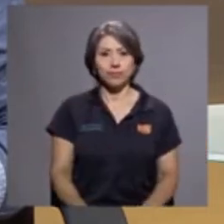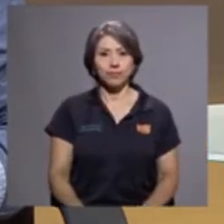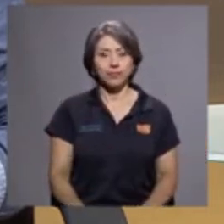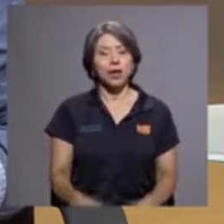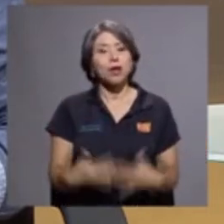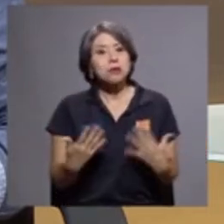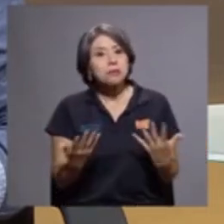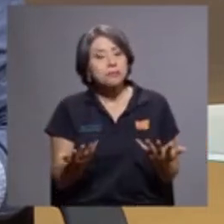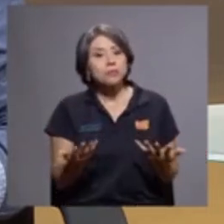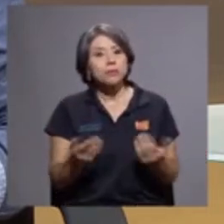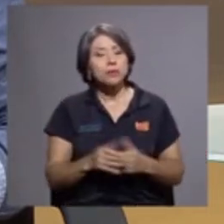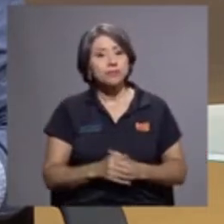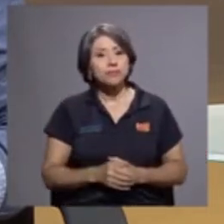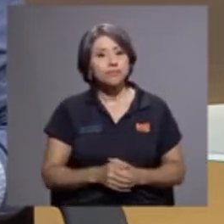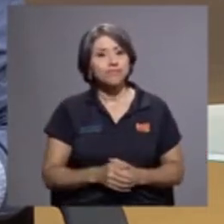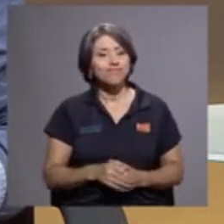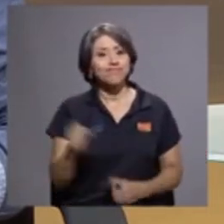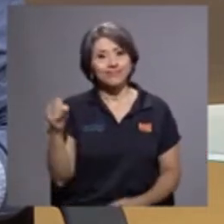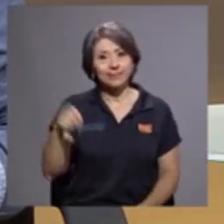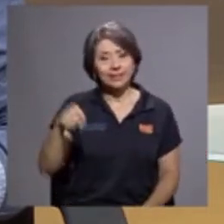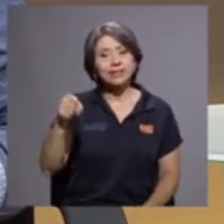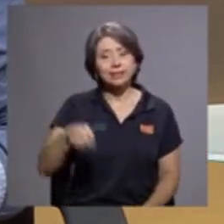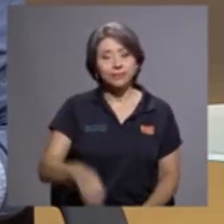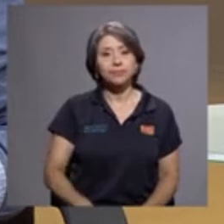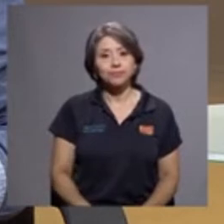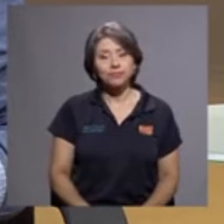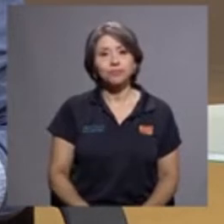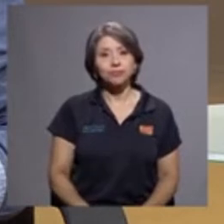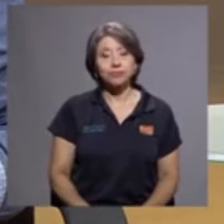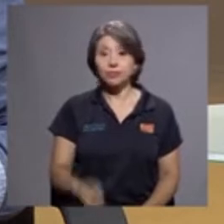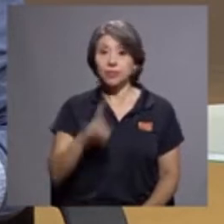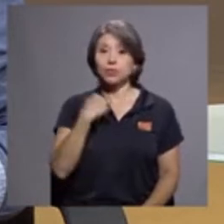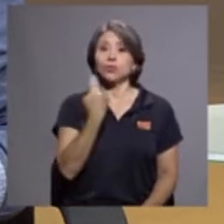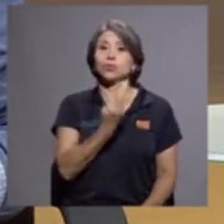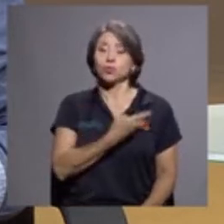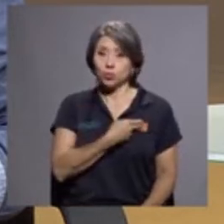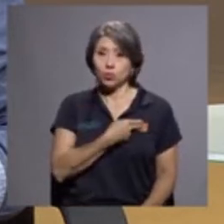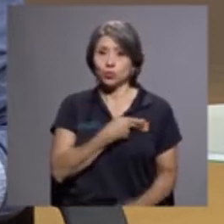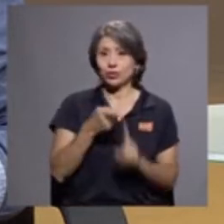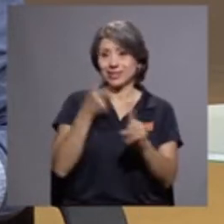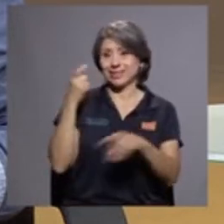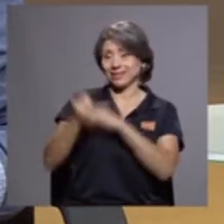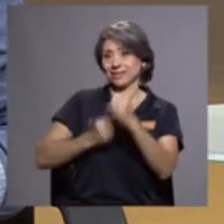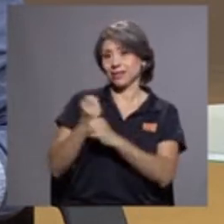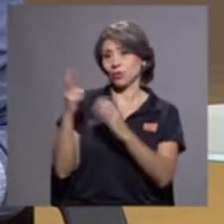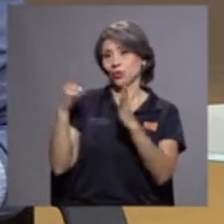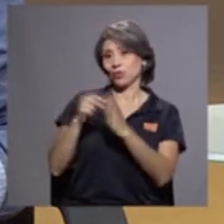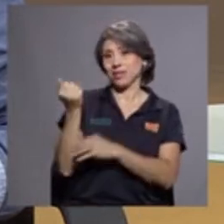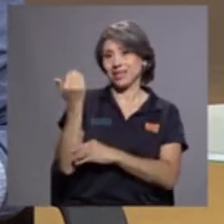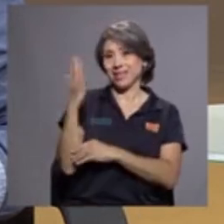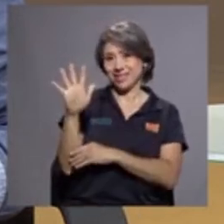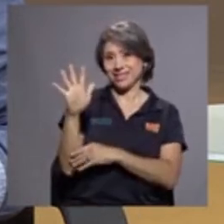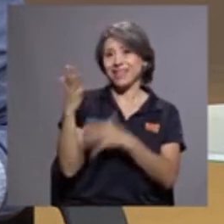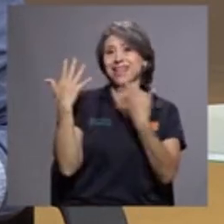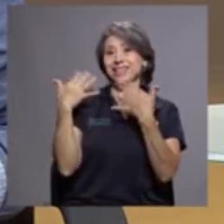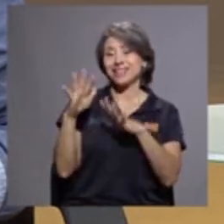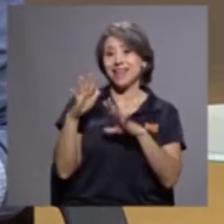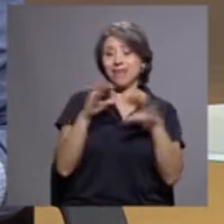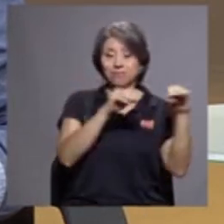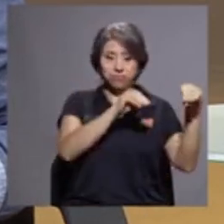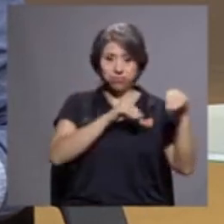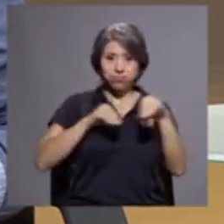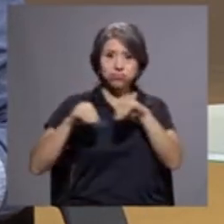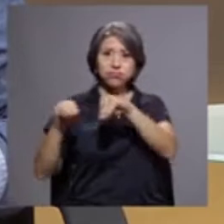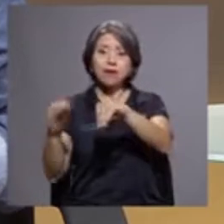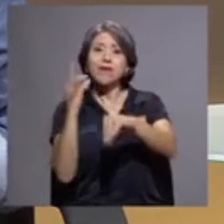Pues sí, nosotros desde el 2015 nos pasamos a la Finca 2,